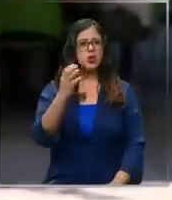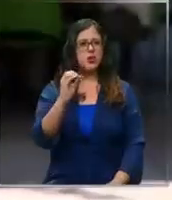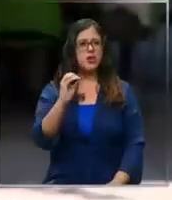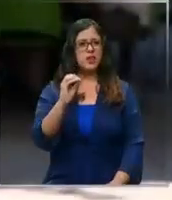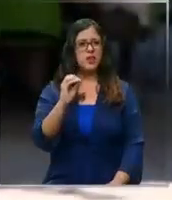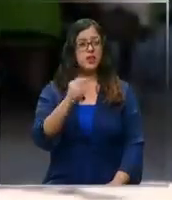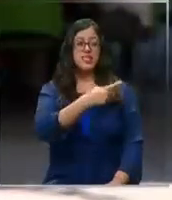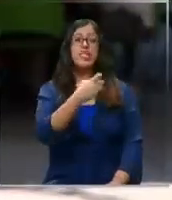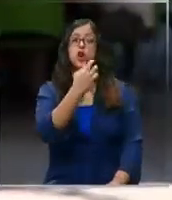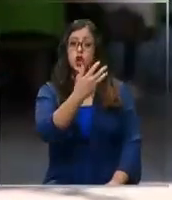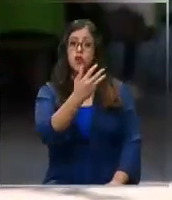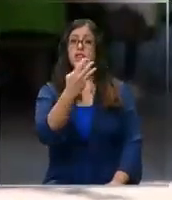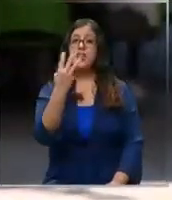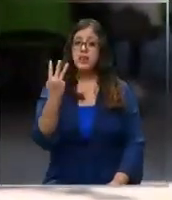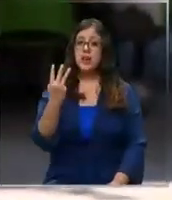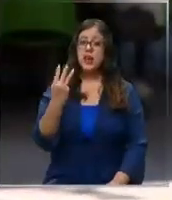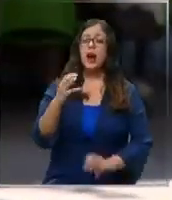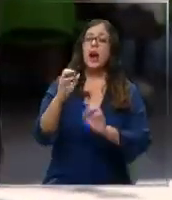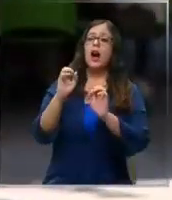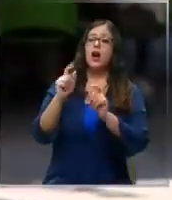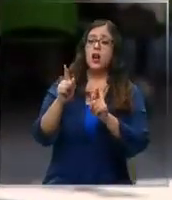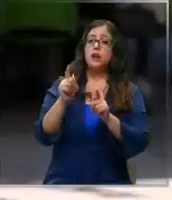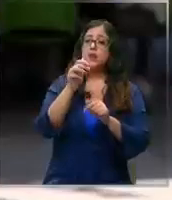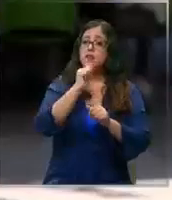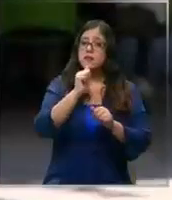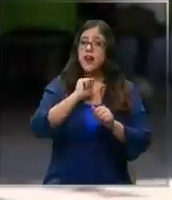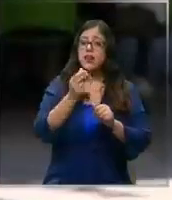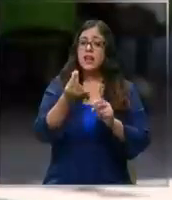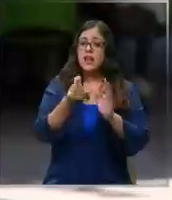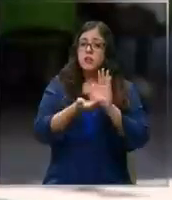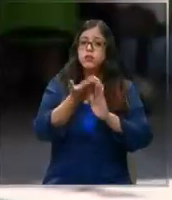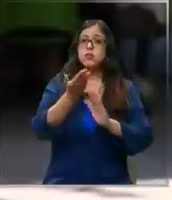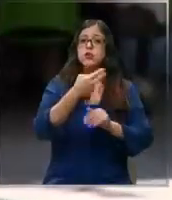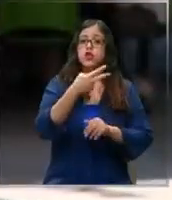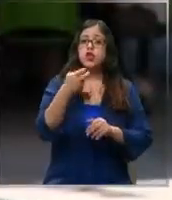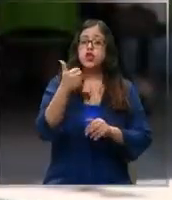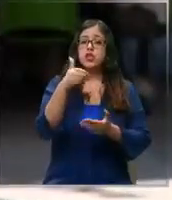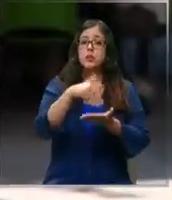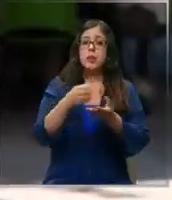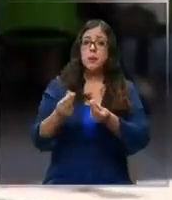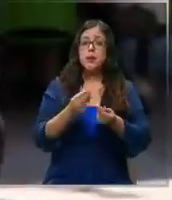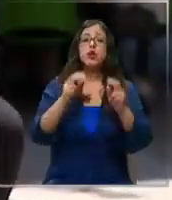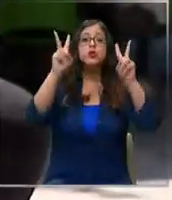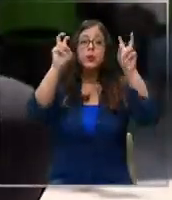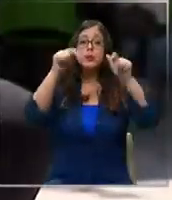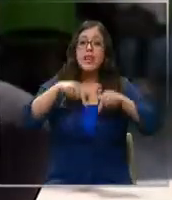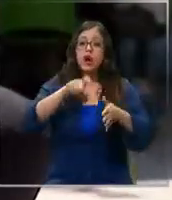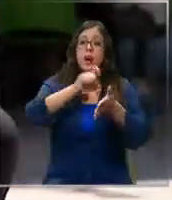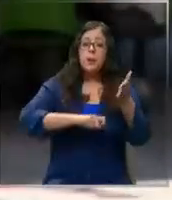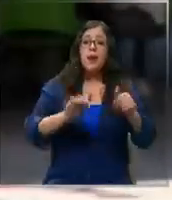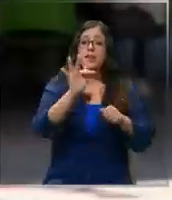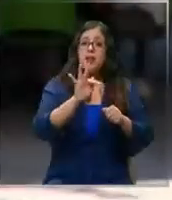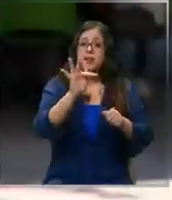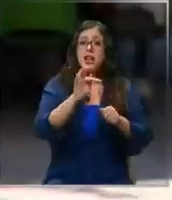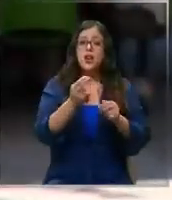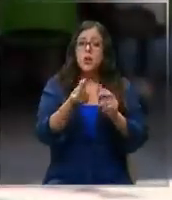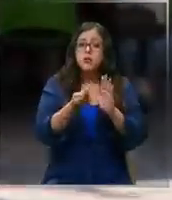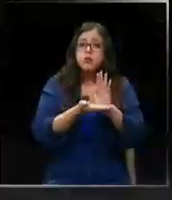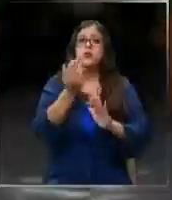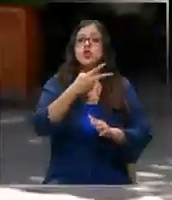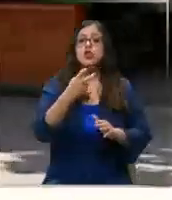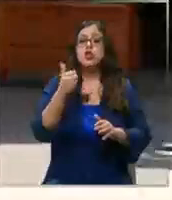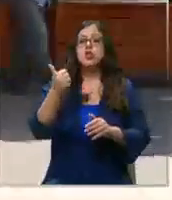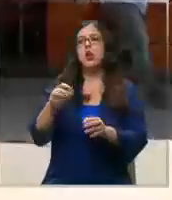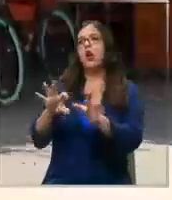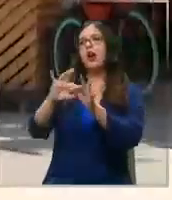193. Más o menos. O sea, ¿todavía no le sube a los 206.000? No. Se supone que ahora en febrero va a subir a los 206.000. Ojalá Dios la